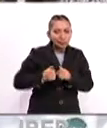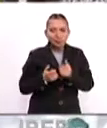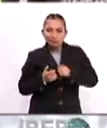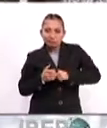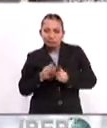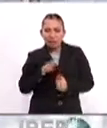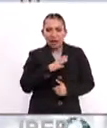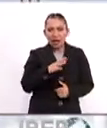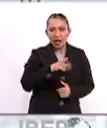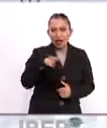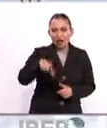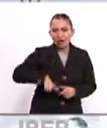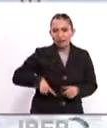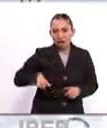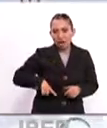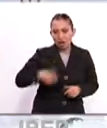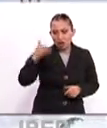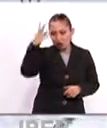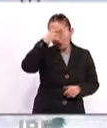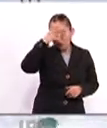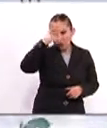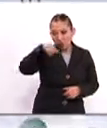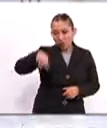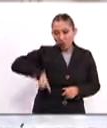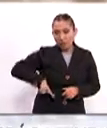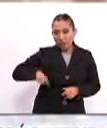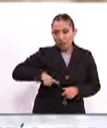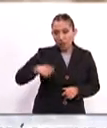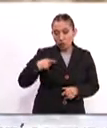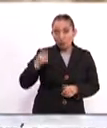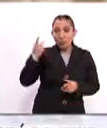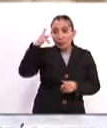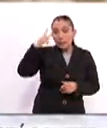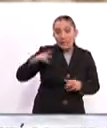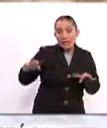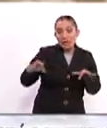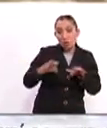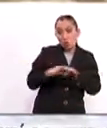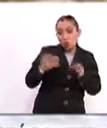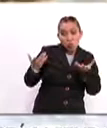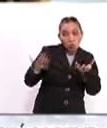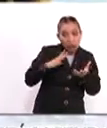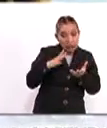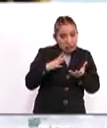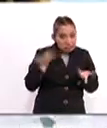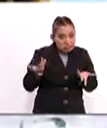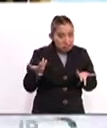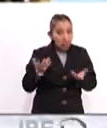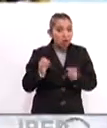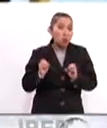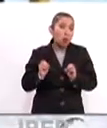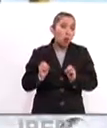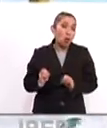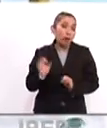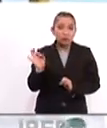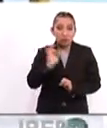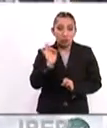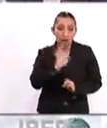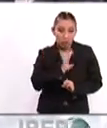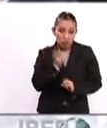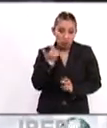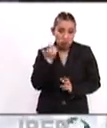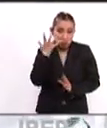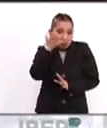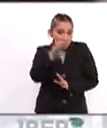que está haciendo el gobierno de Donald Trump con el gobierno entrante mexicano y si se ve una